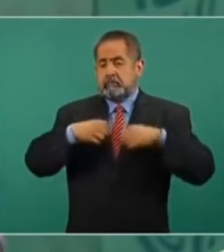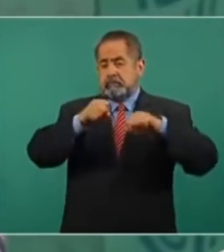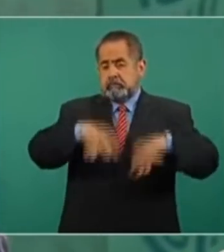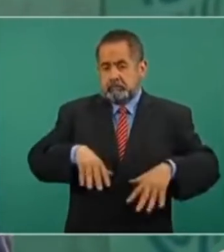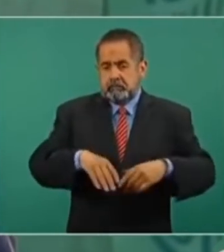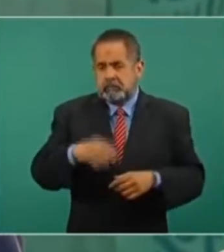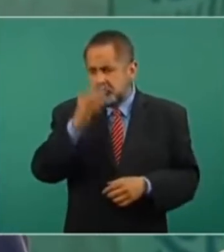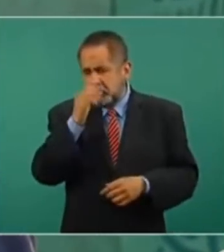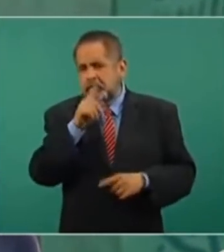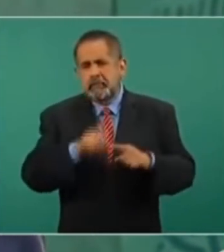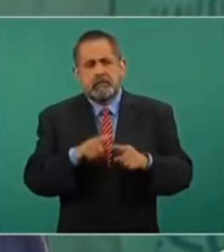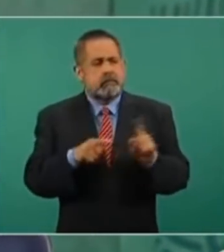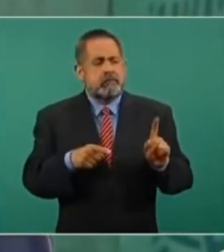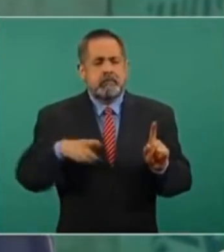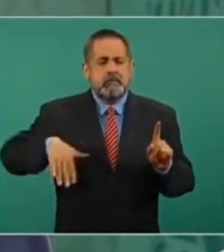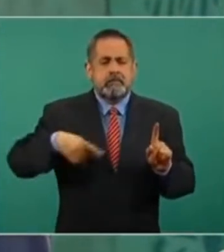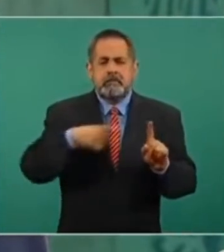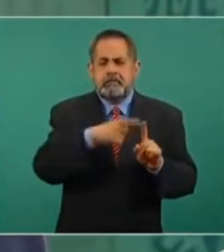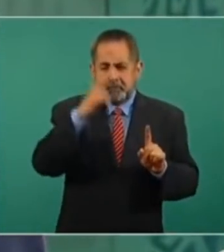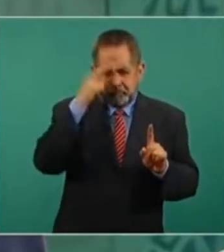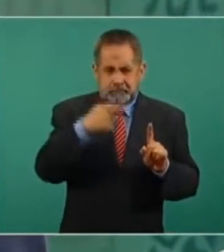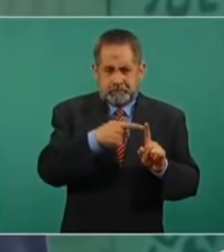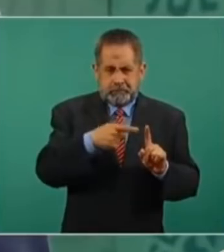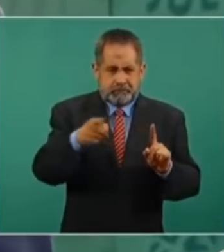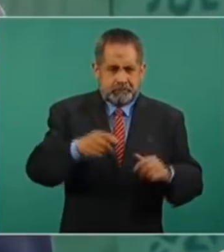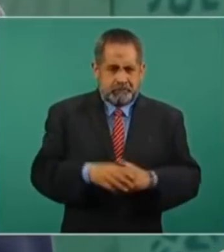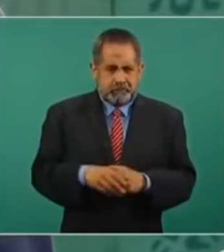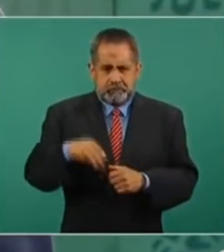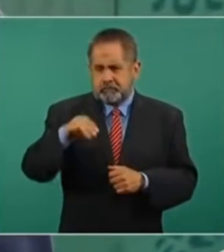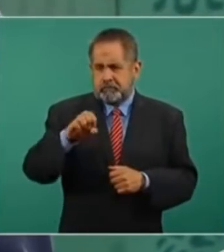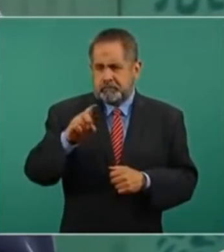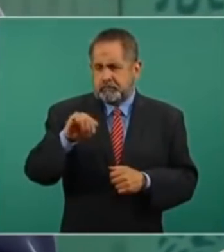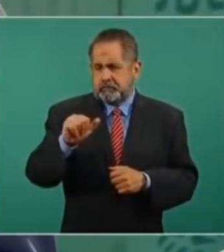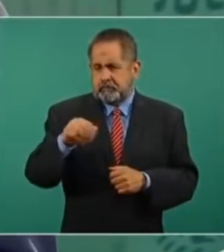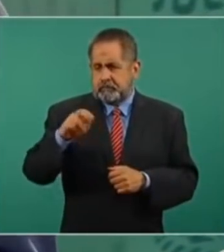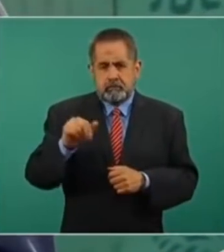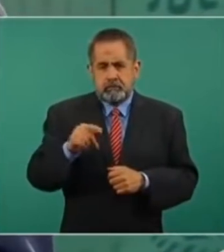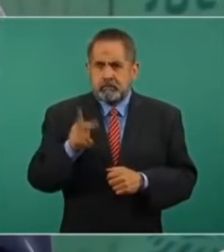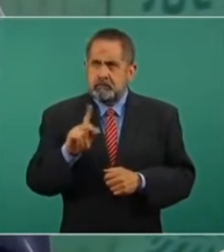este ministro Medina Mora, pero no.